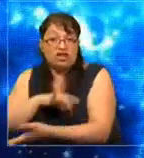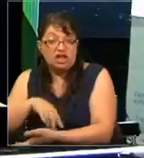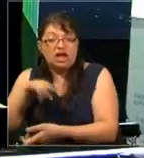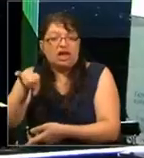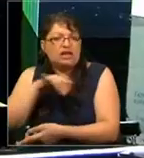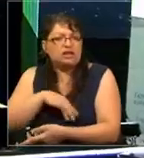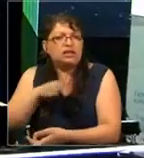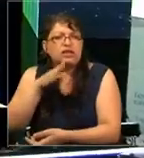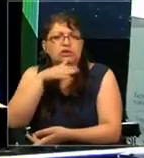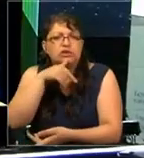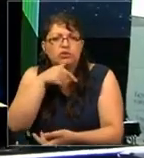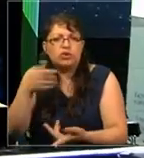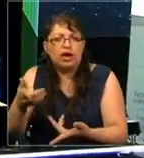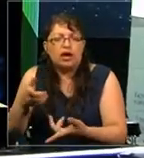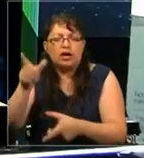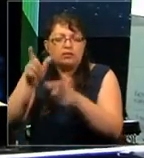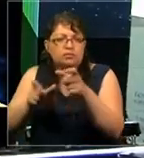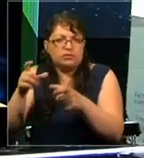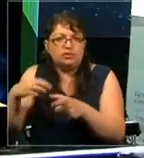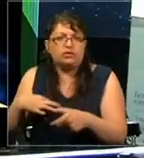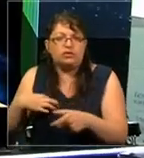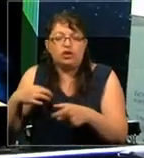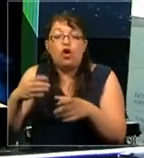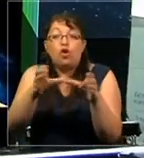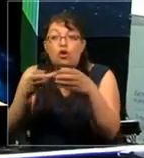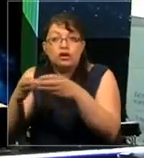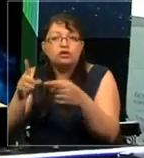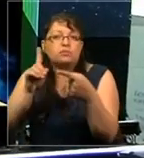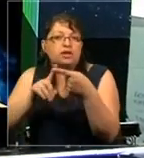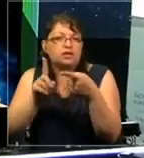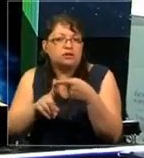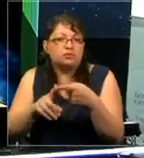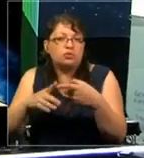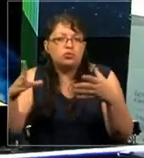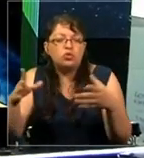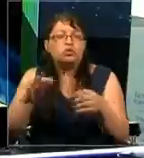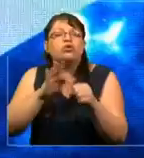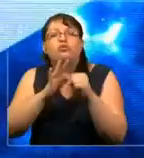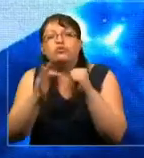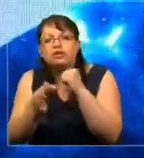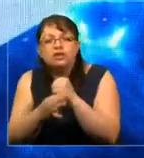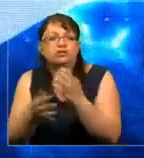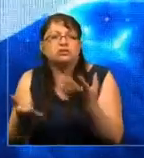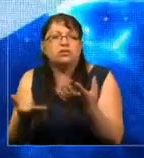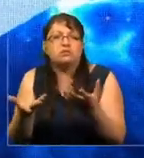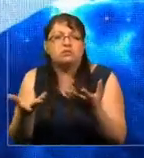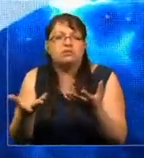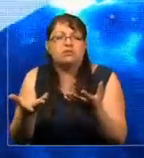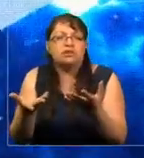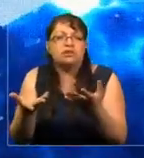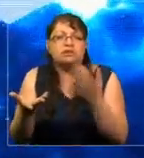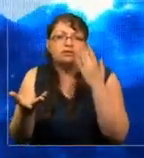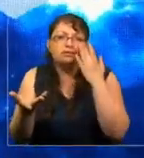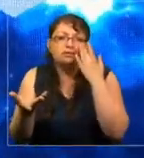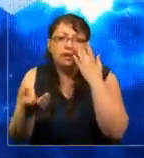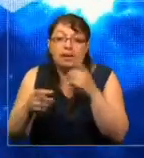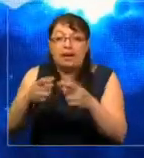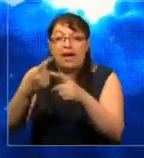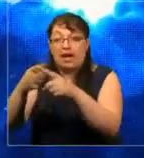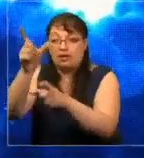una participación muy notoria de organizaciones, fundaciones para empoderar